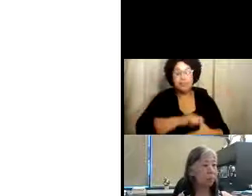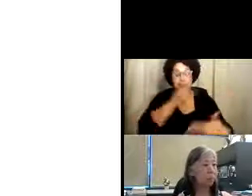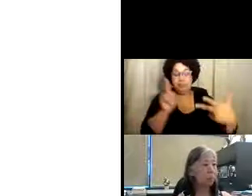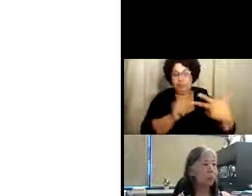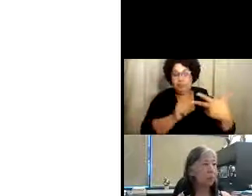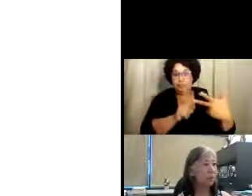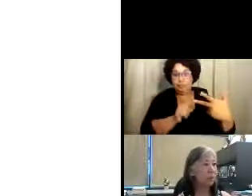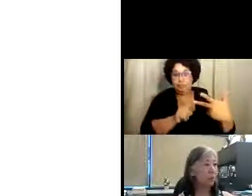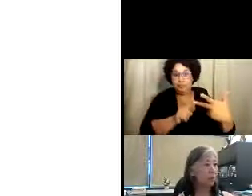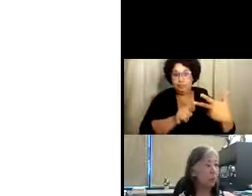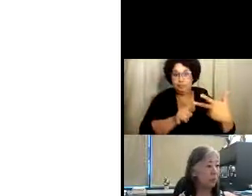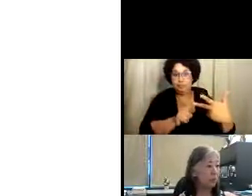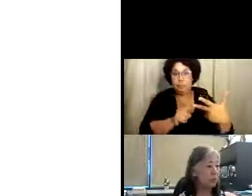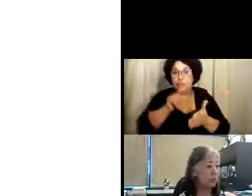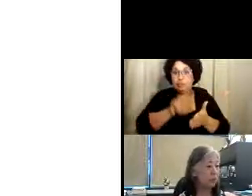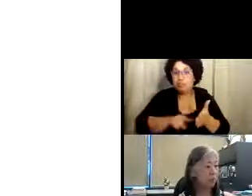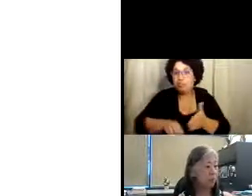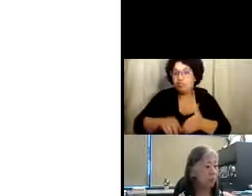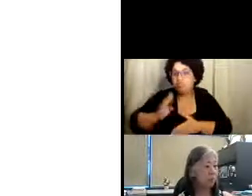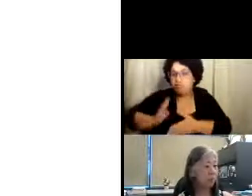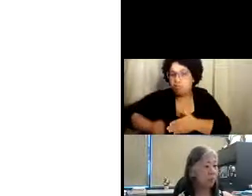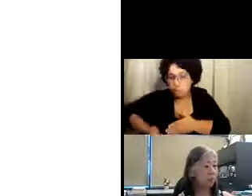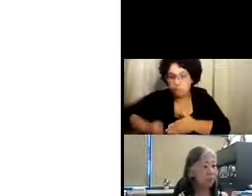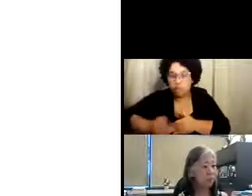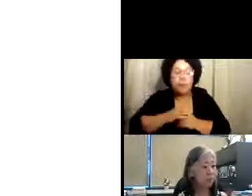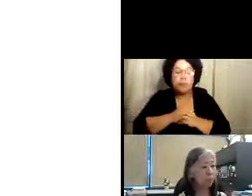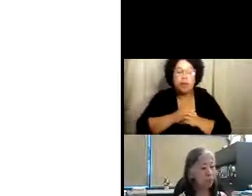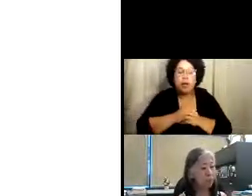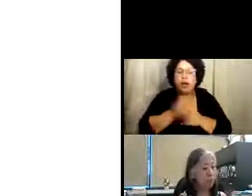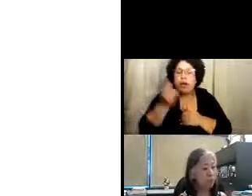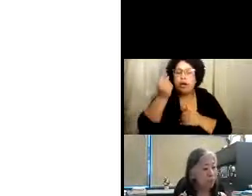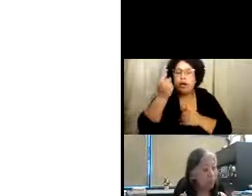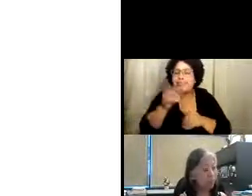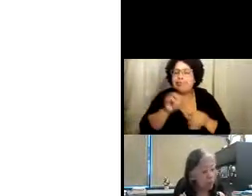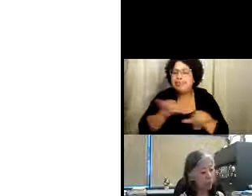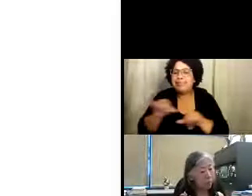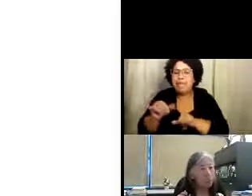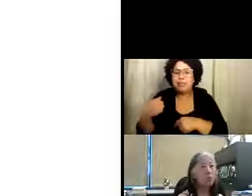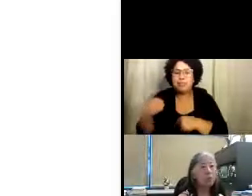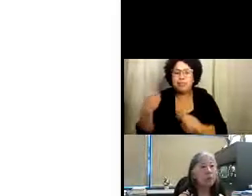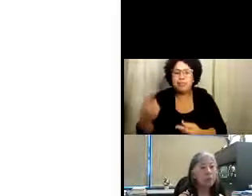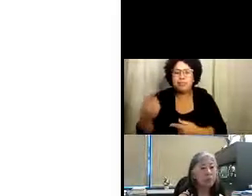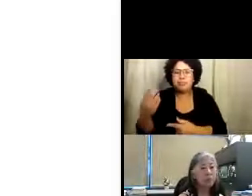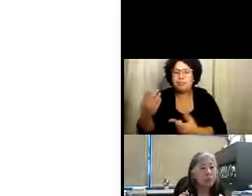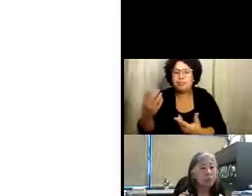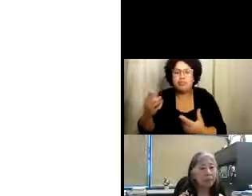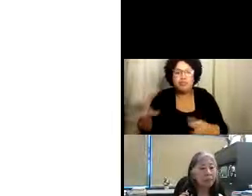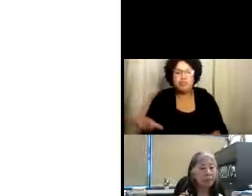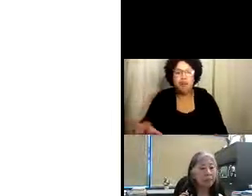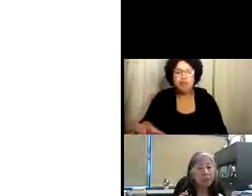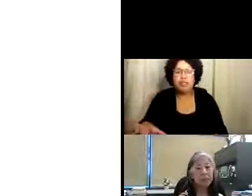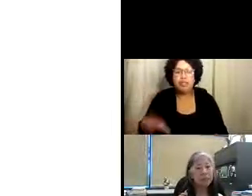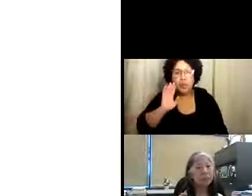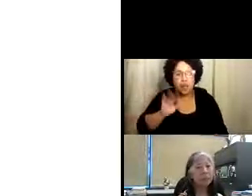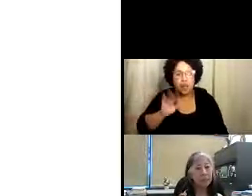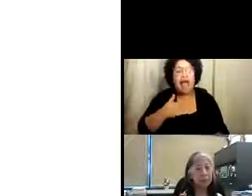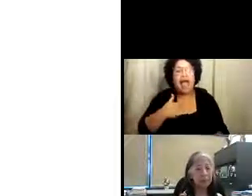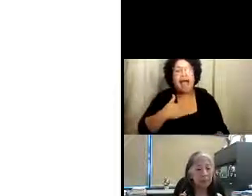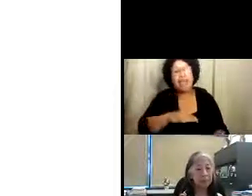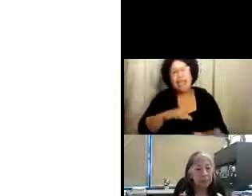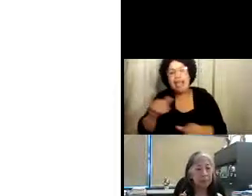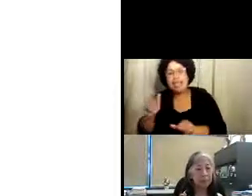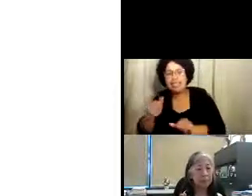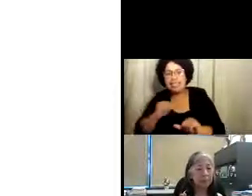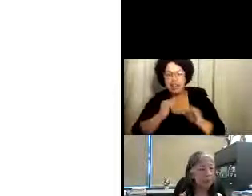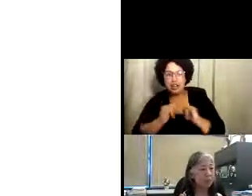paso y esté en cumplimiento con las exigencias. Tercero paso, el concluir de la inspección.